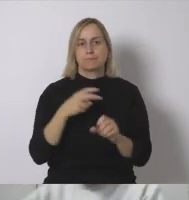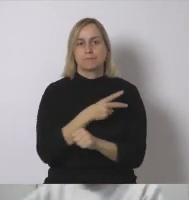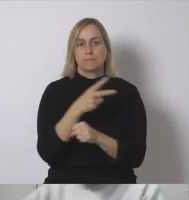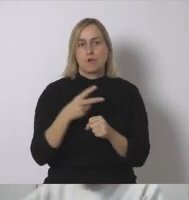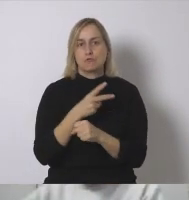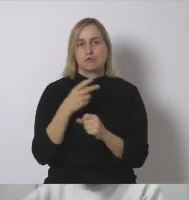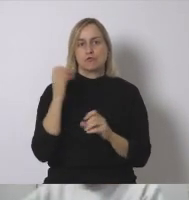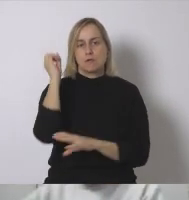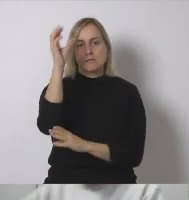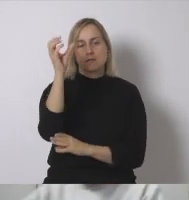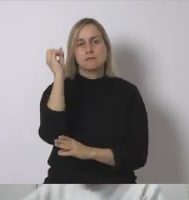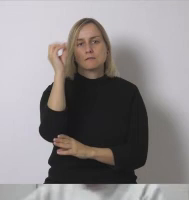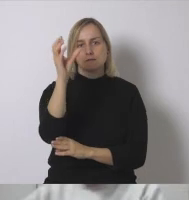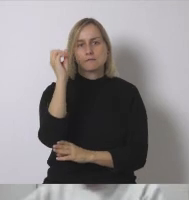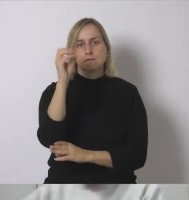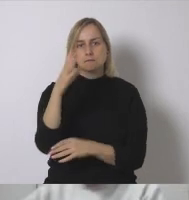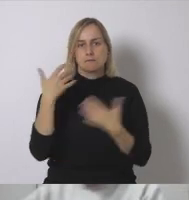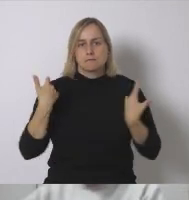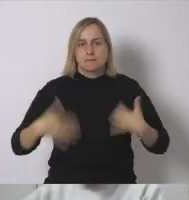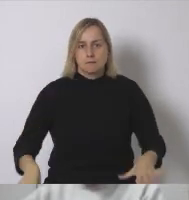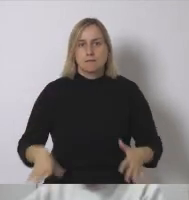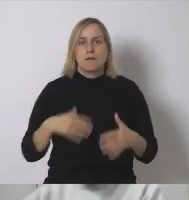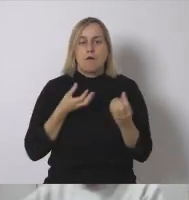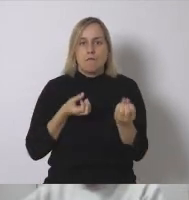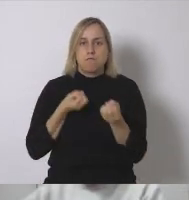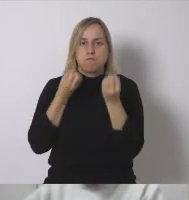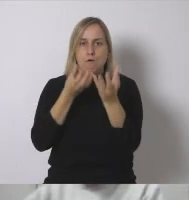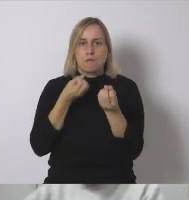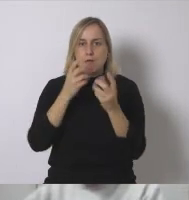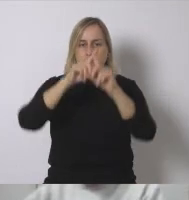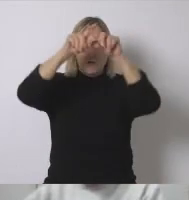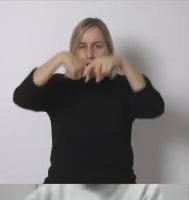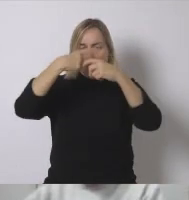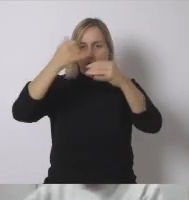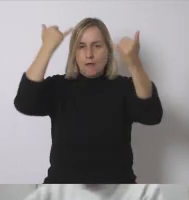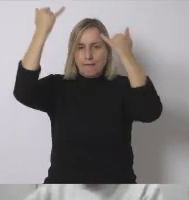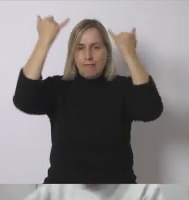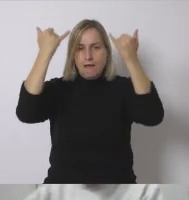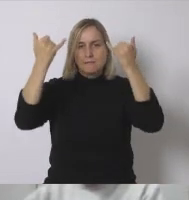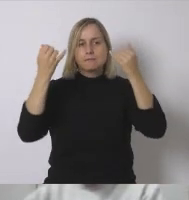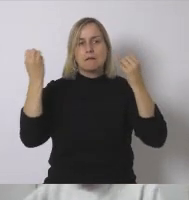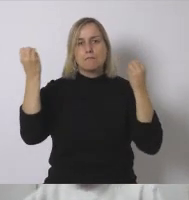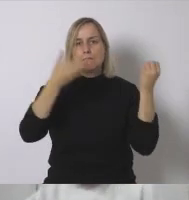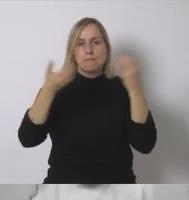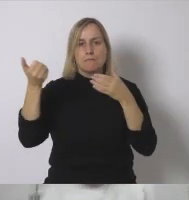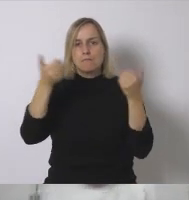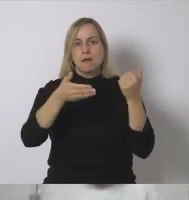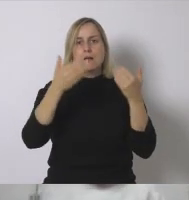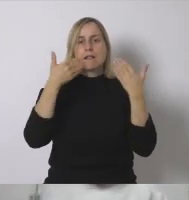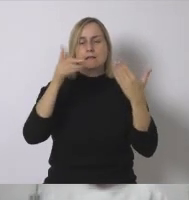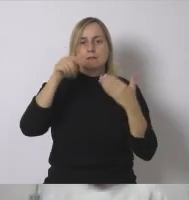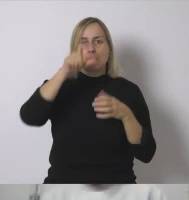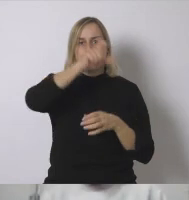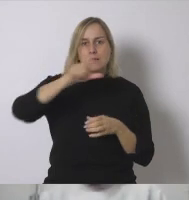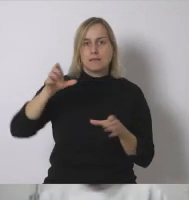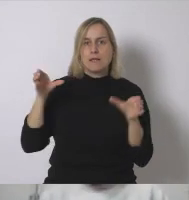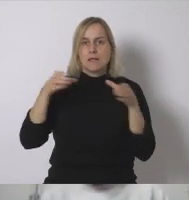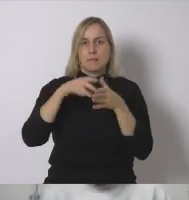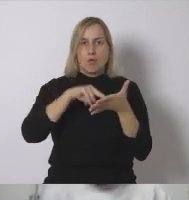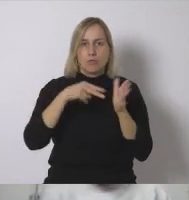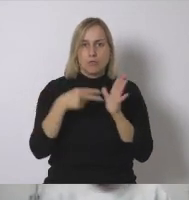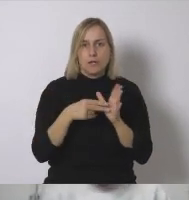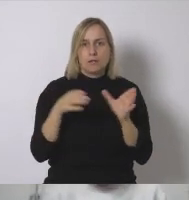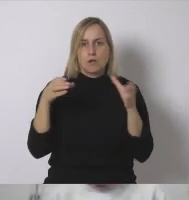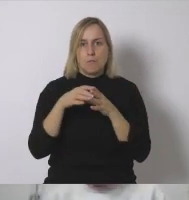gracias a todos y todas por estar aguantando después de dos horas tan densas de información con tantas